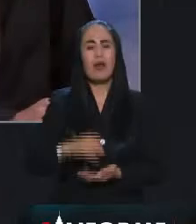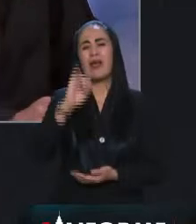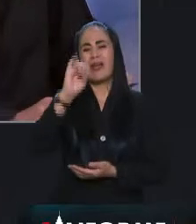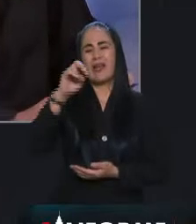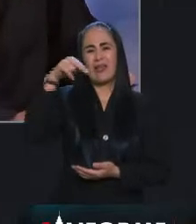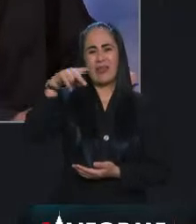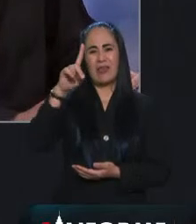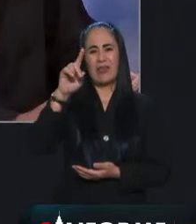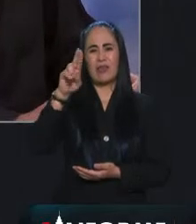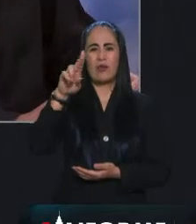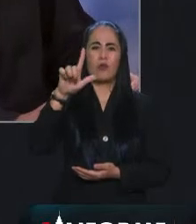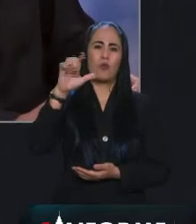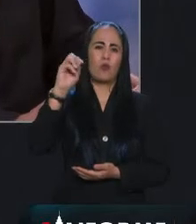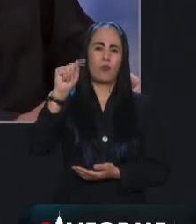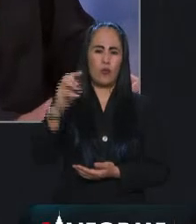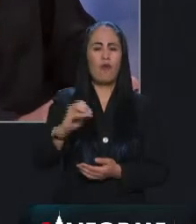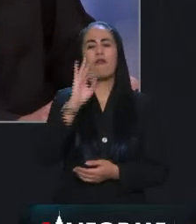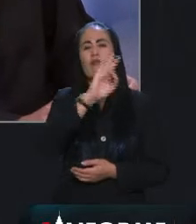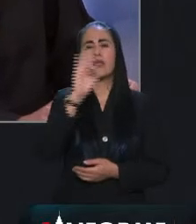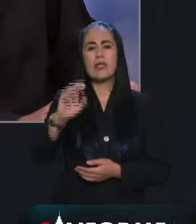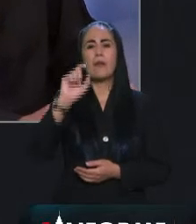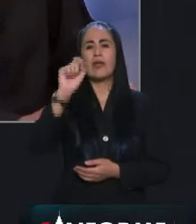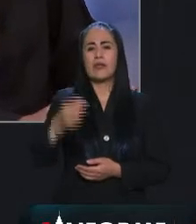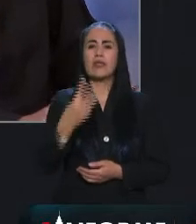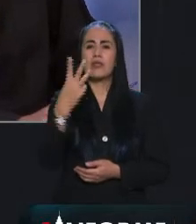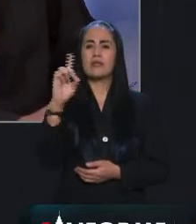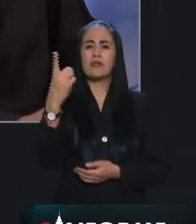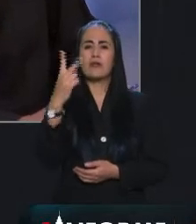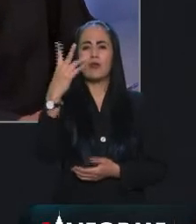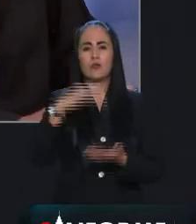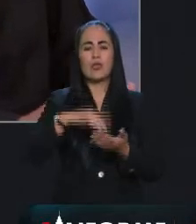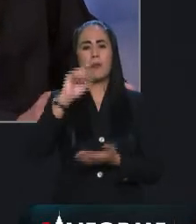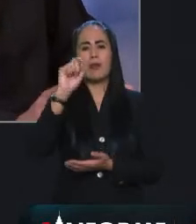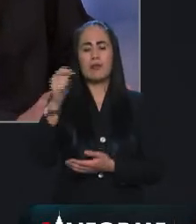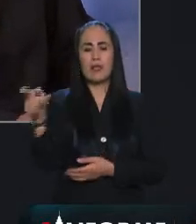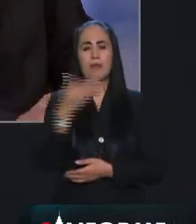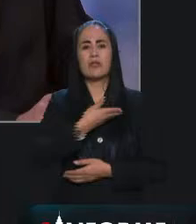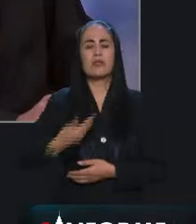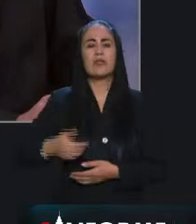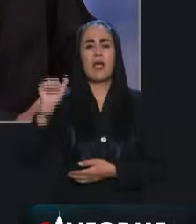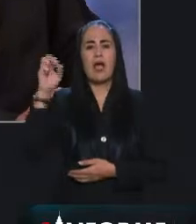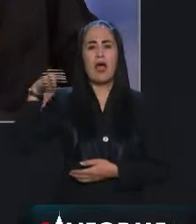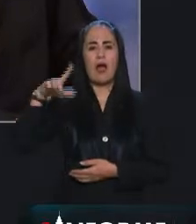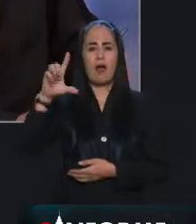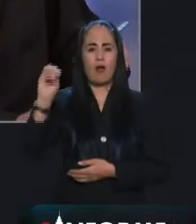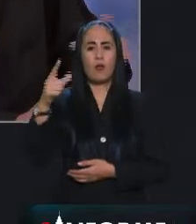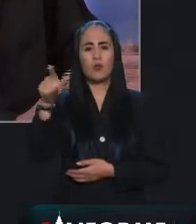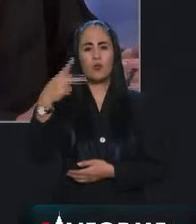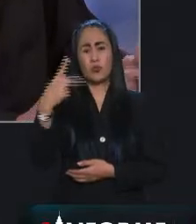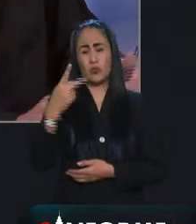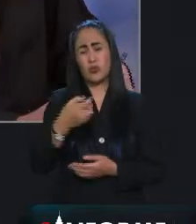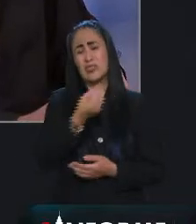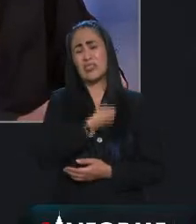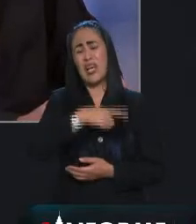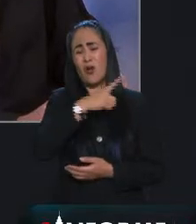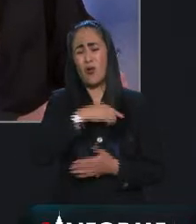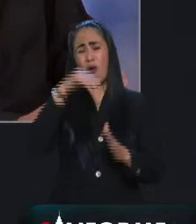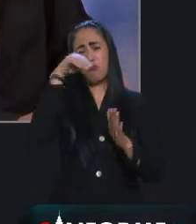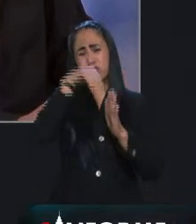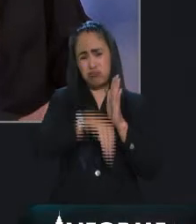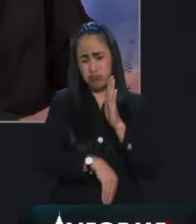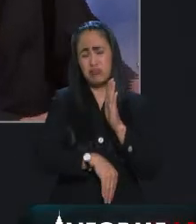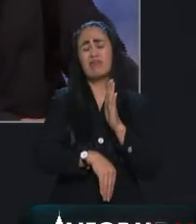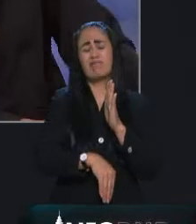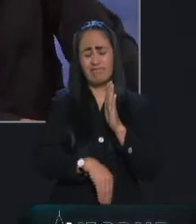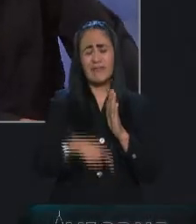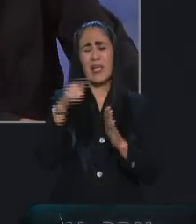a Assange en la carta fechada el 23 de diciembre de 2020 López Obrador señaló que la salud de Assange se había deteriorado ya severamente